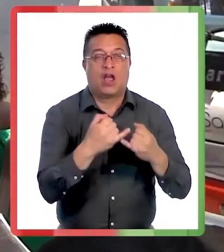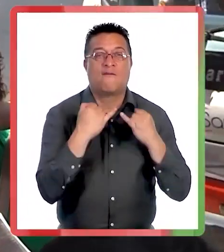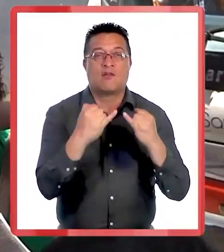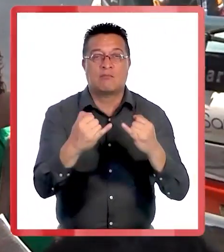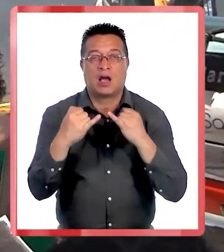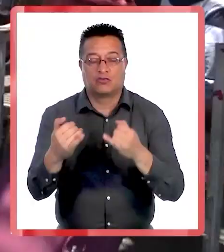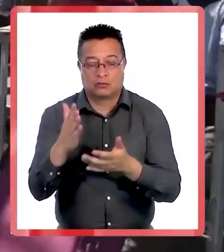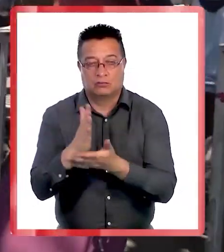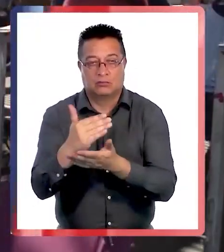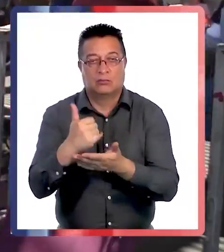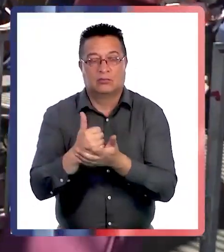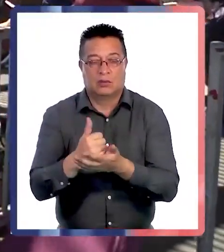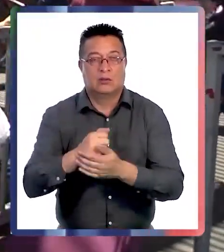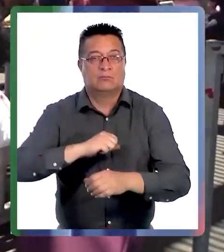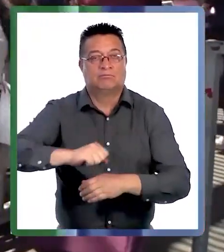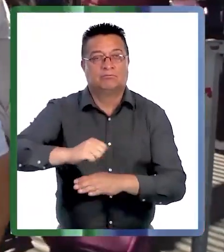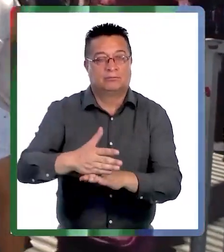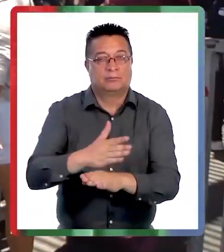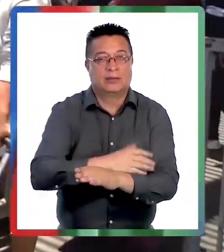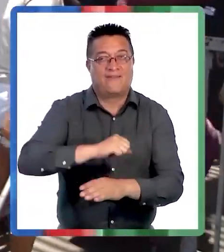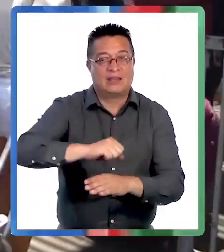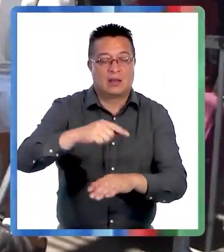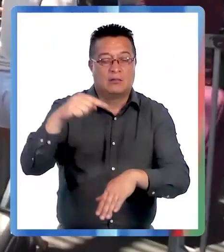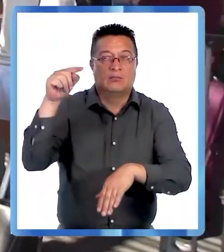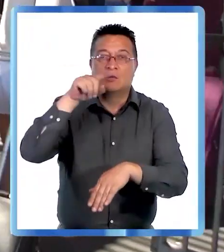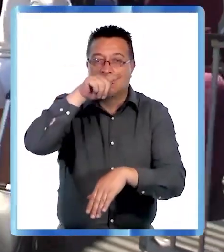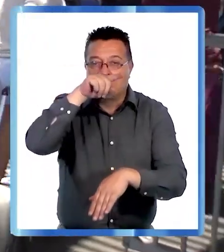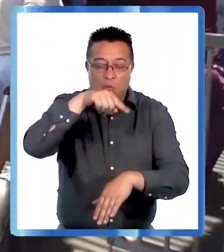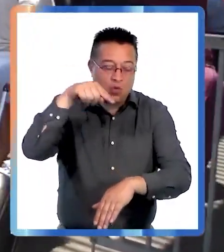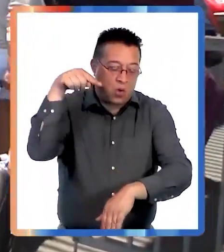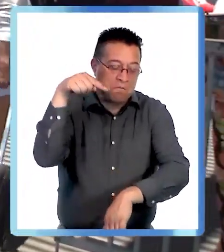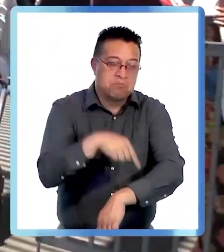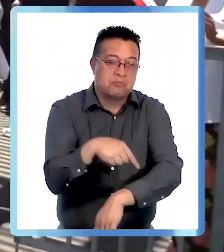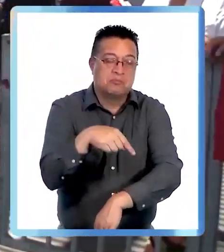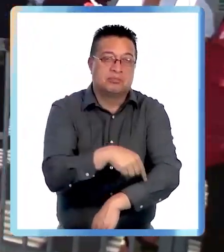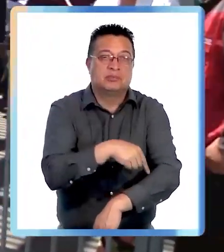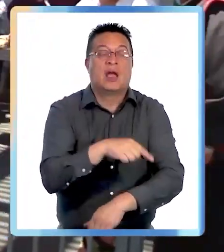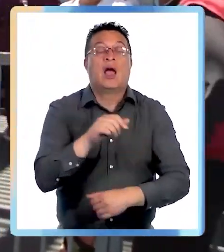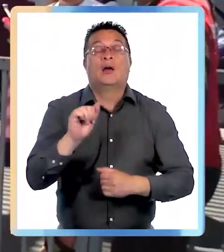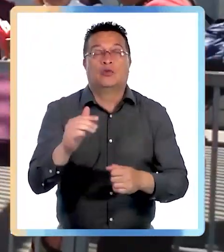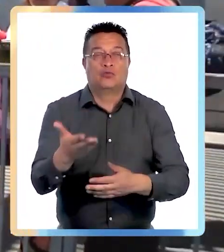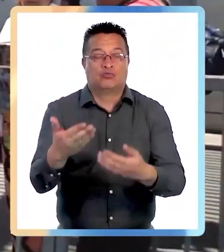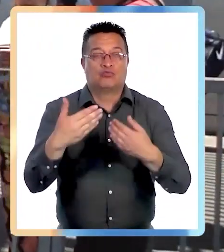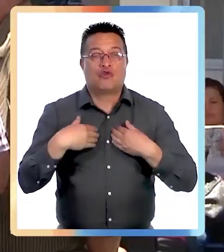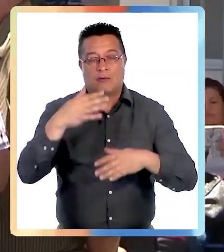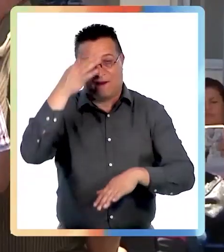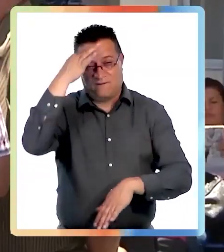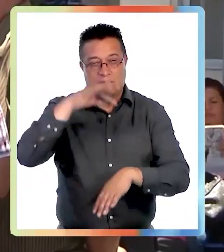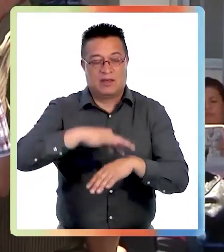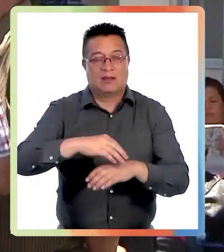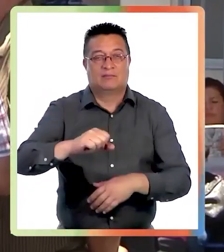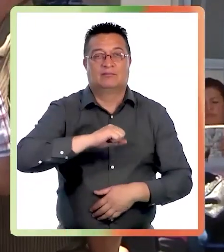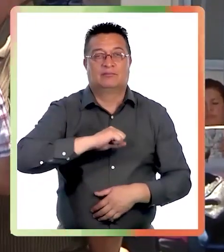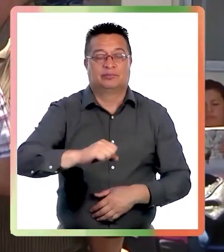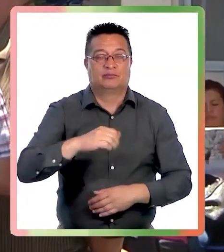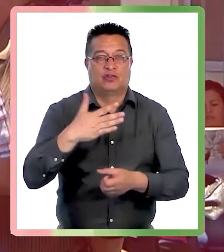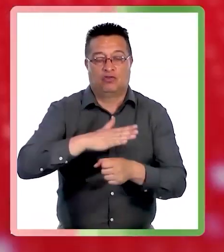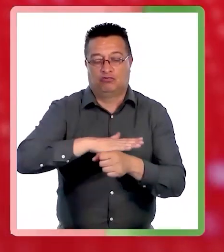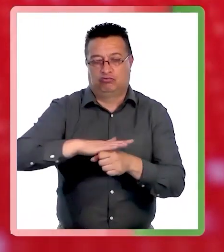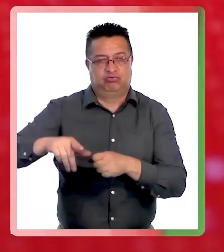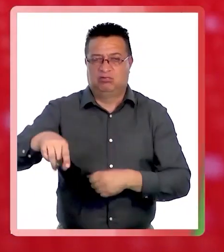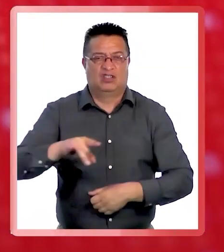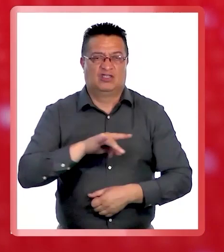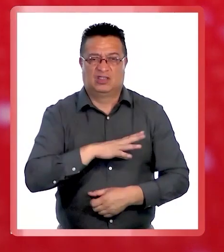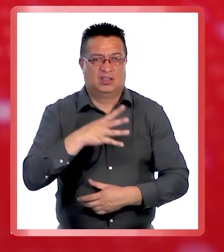medidas preventivas para evitar picadas de zancudos y de esta forma no contraer enfermedades que están erradicadas